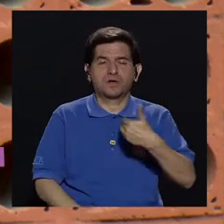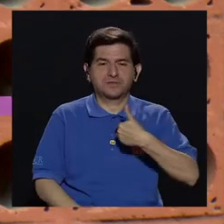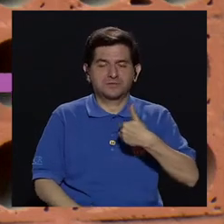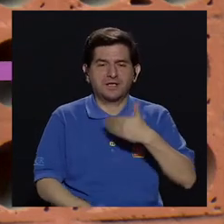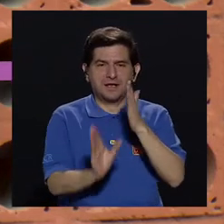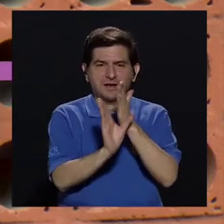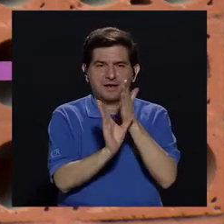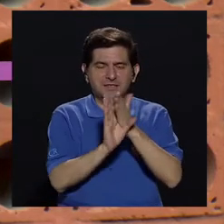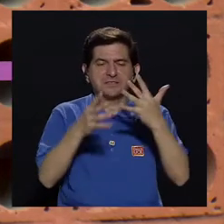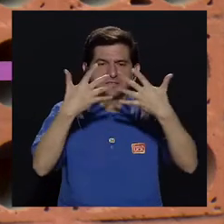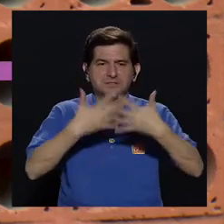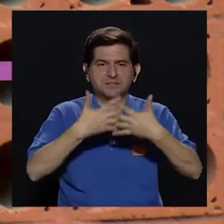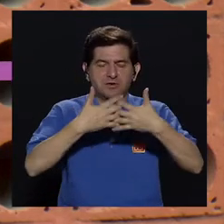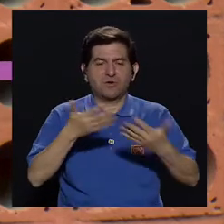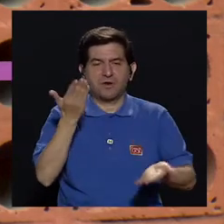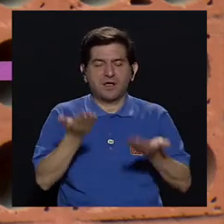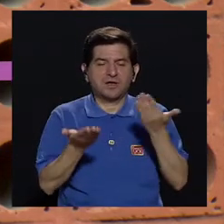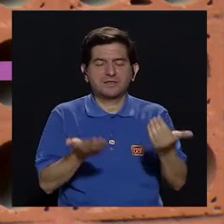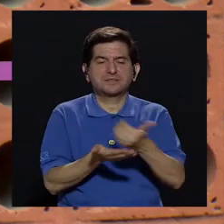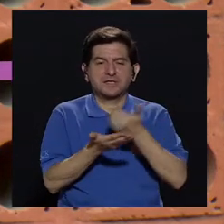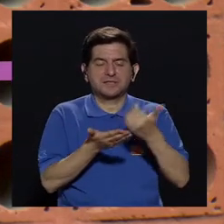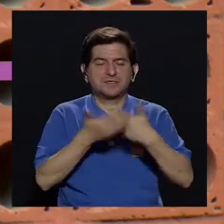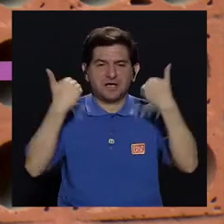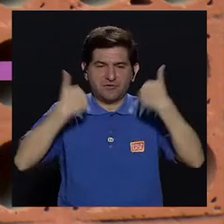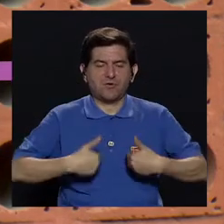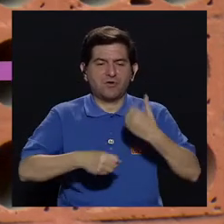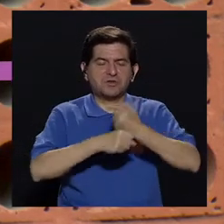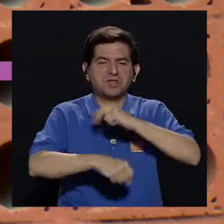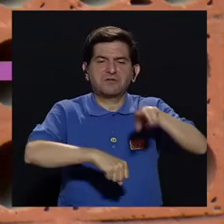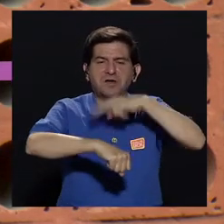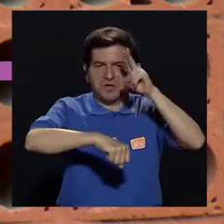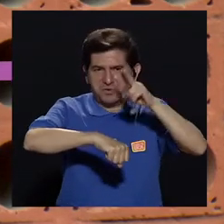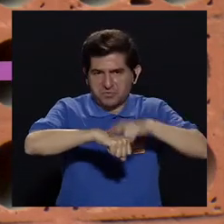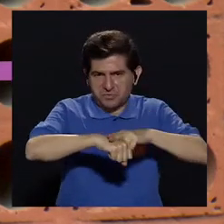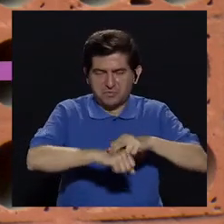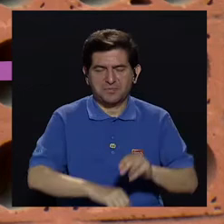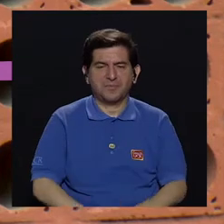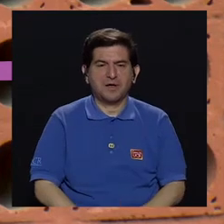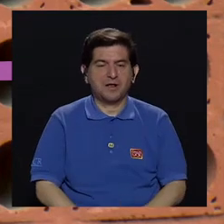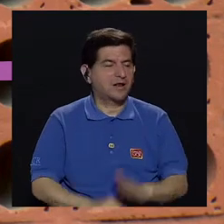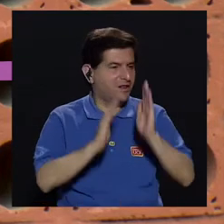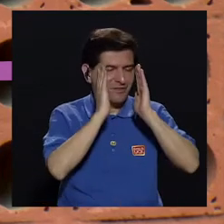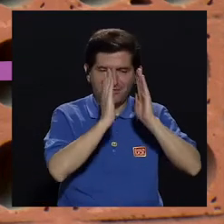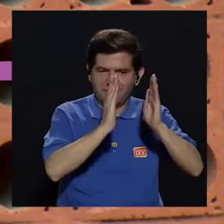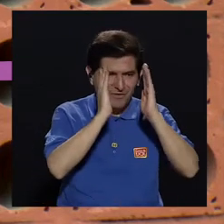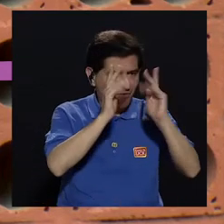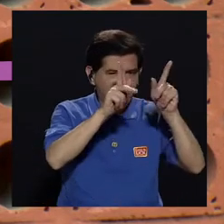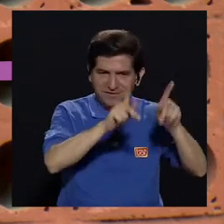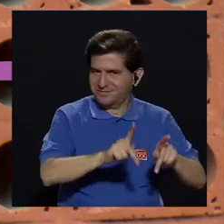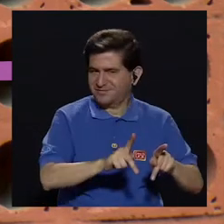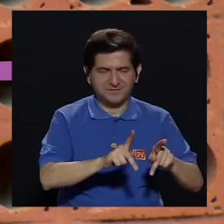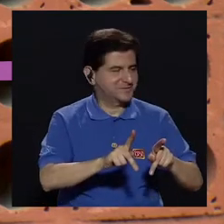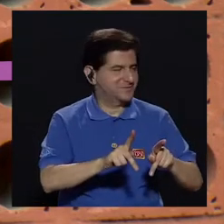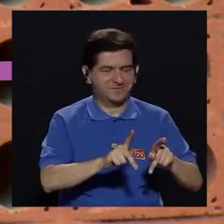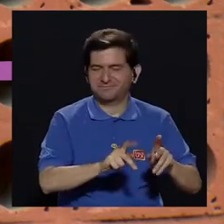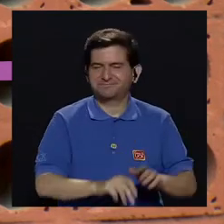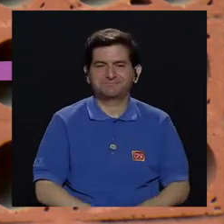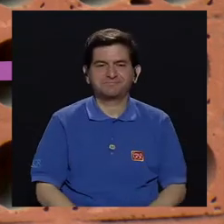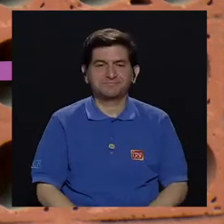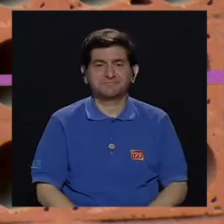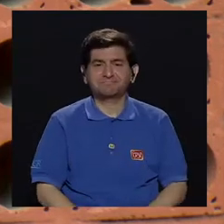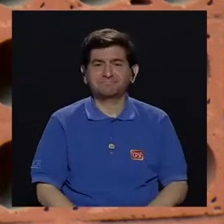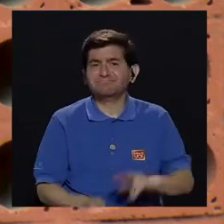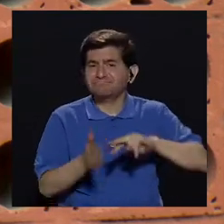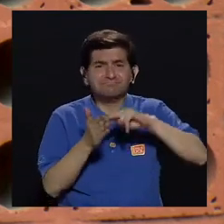psicólogo de empresa. El psicólogo está tal vez en recursos humanos, en la tarea tradicional, digamos, no para atender a las personas.